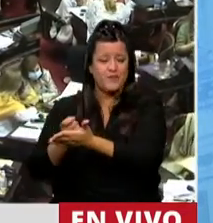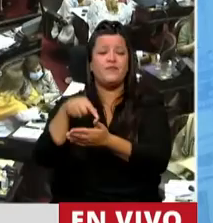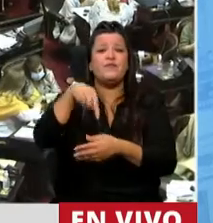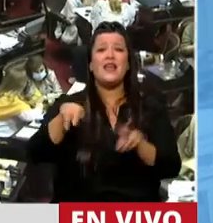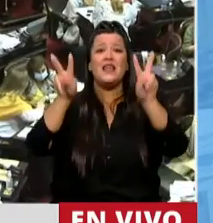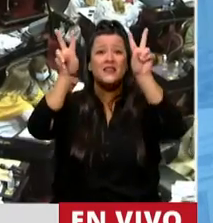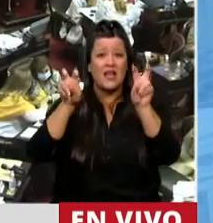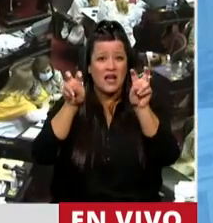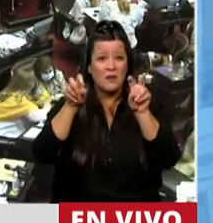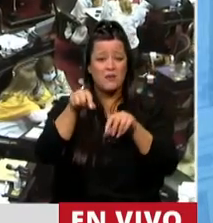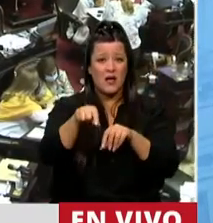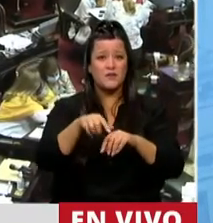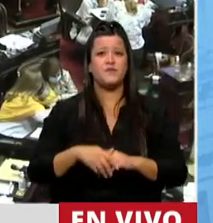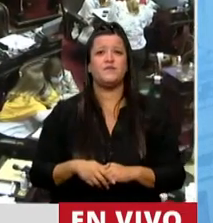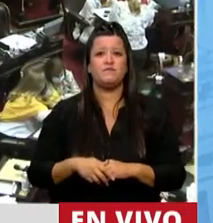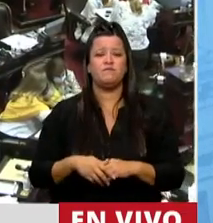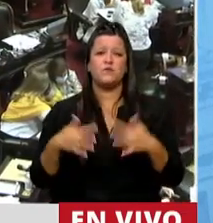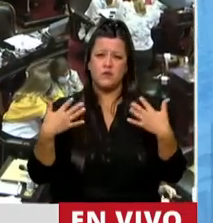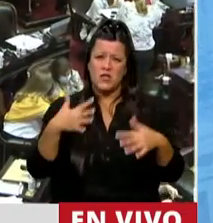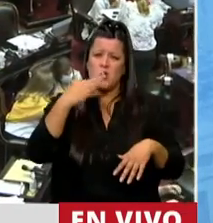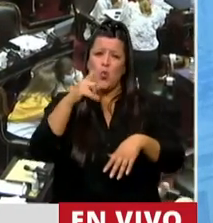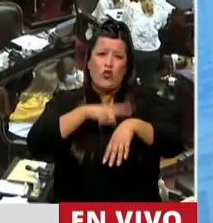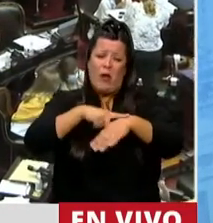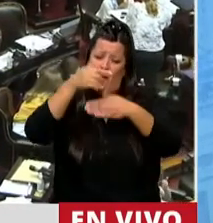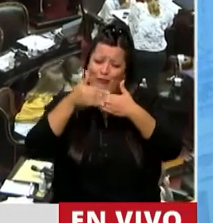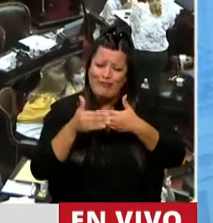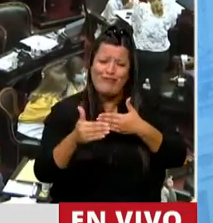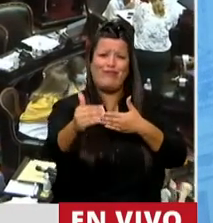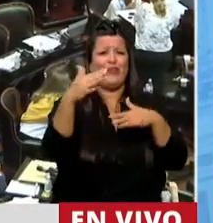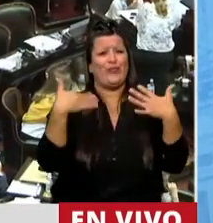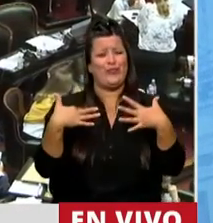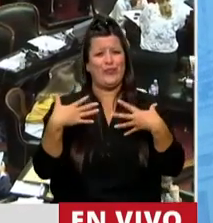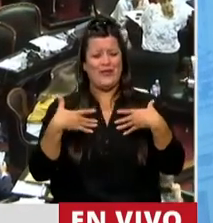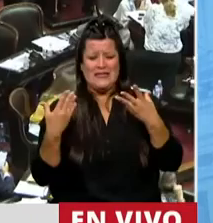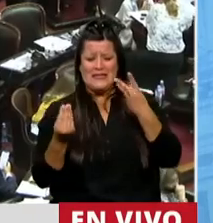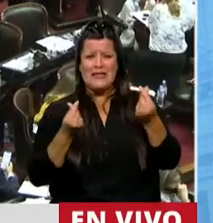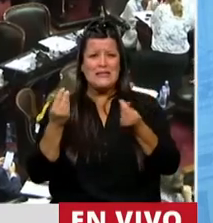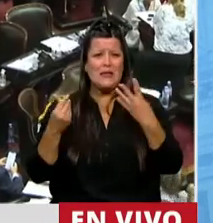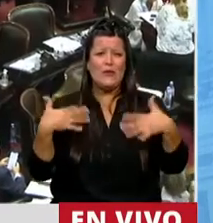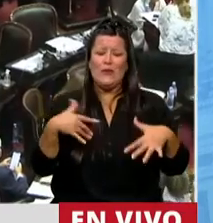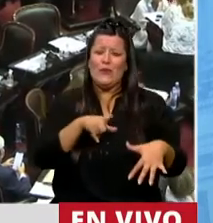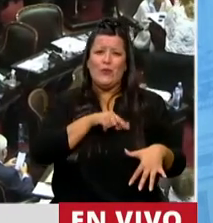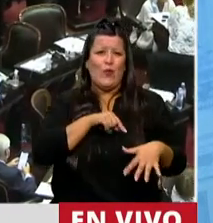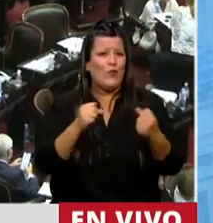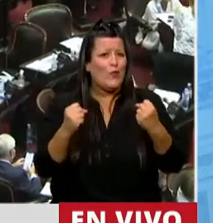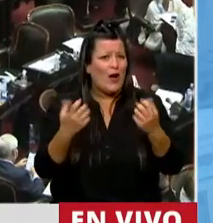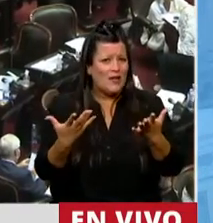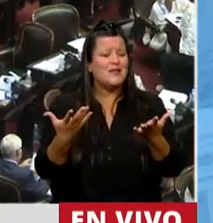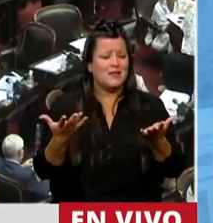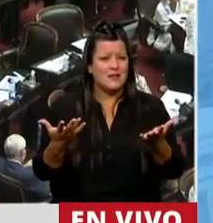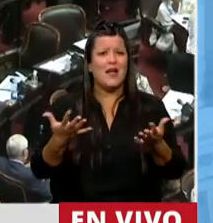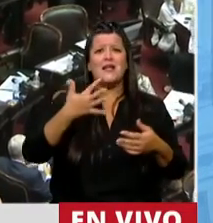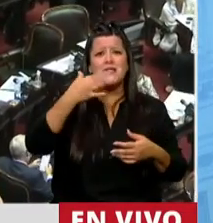tema que todavía y por mucho tiempo va a seguir despertando sensibilidades y posiciones